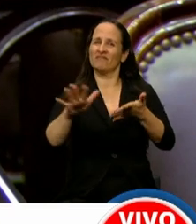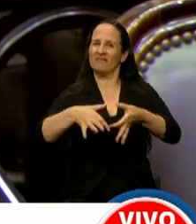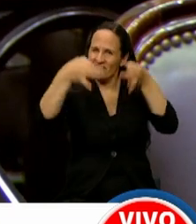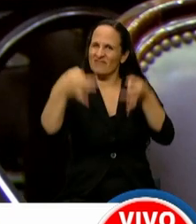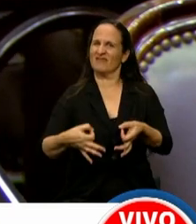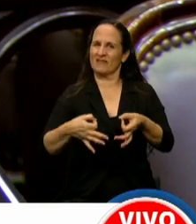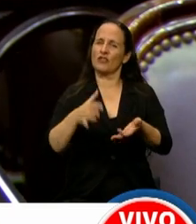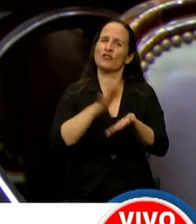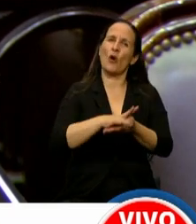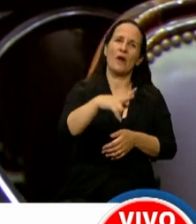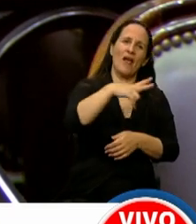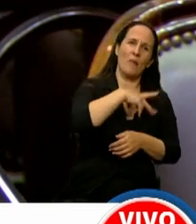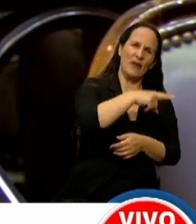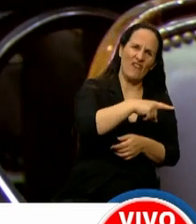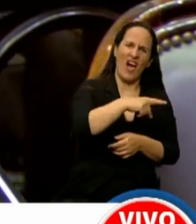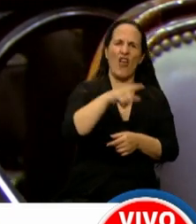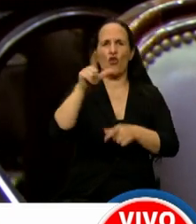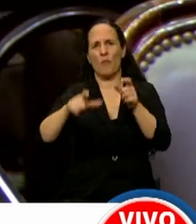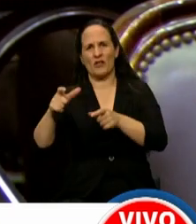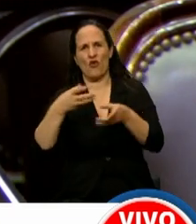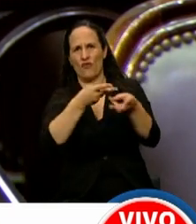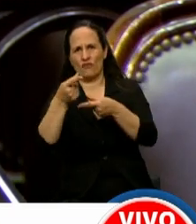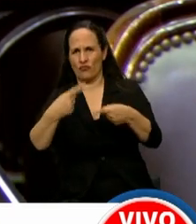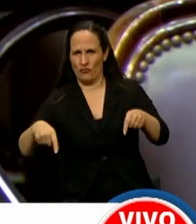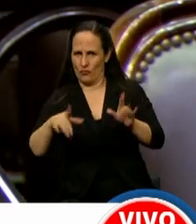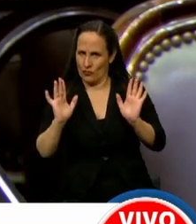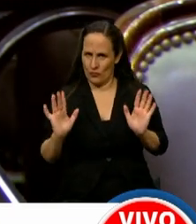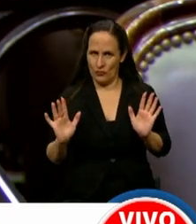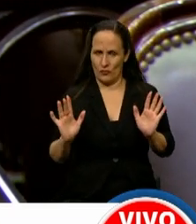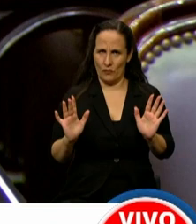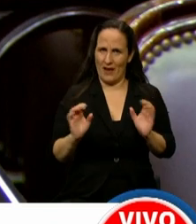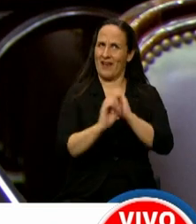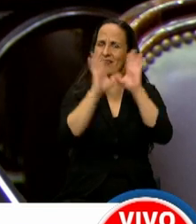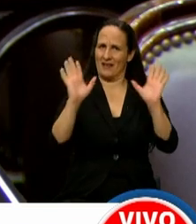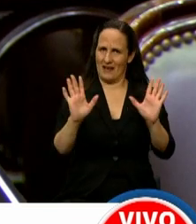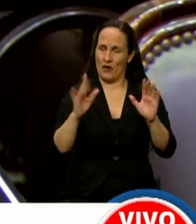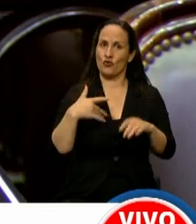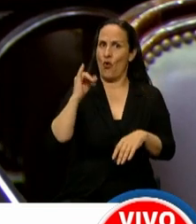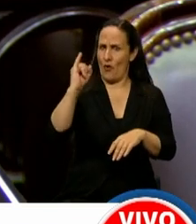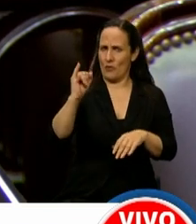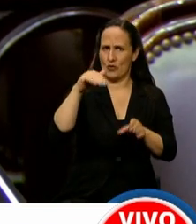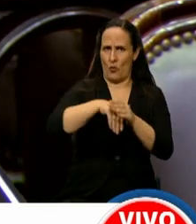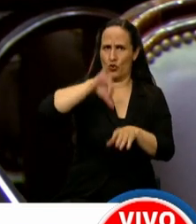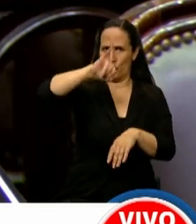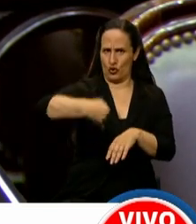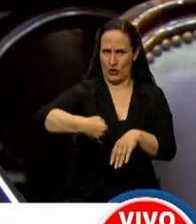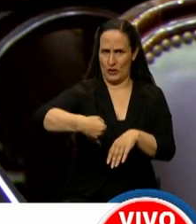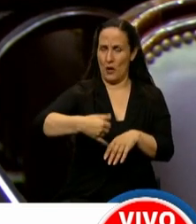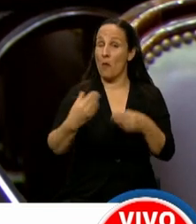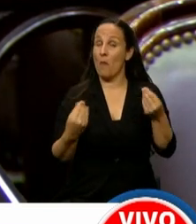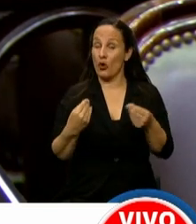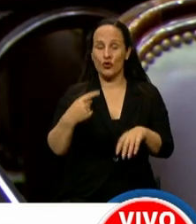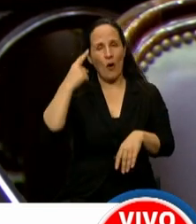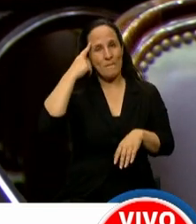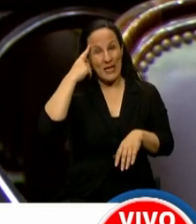de los privados con los usuarios y los consumidores. Adelanto mi voto positivo porque